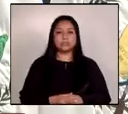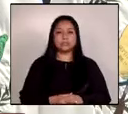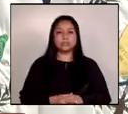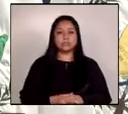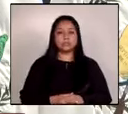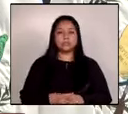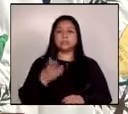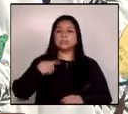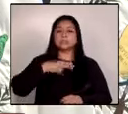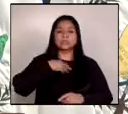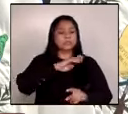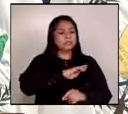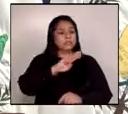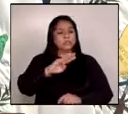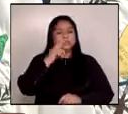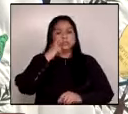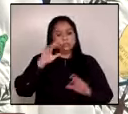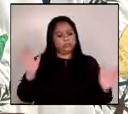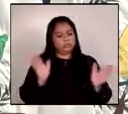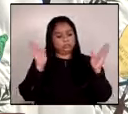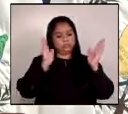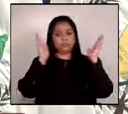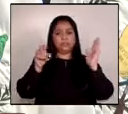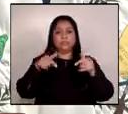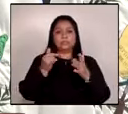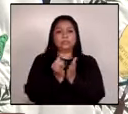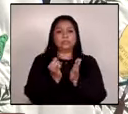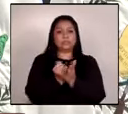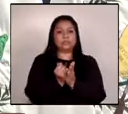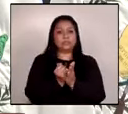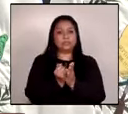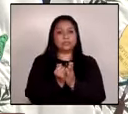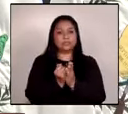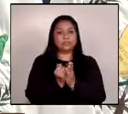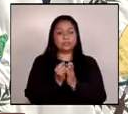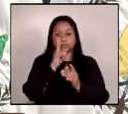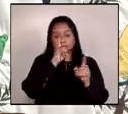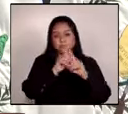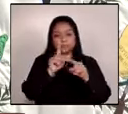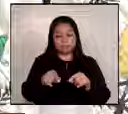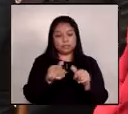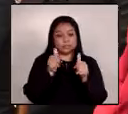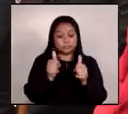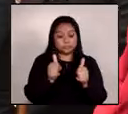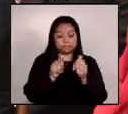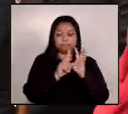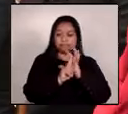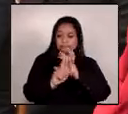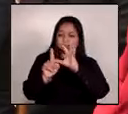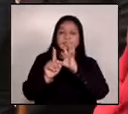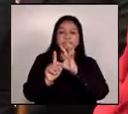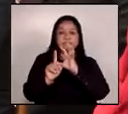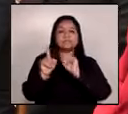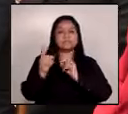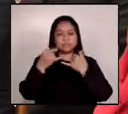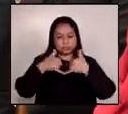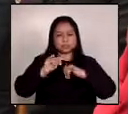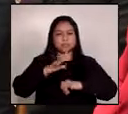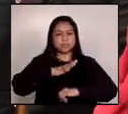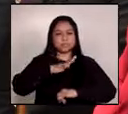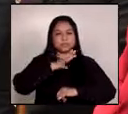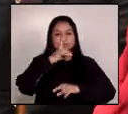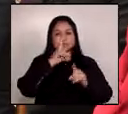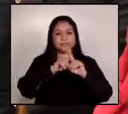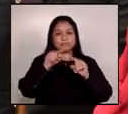Nuestra misión es rescatar las instituciones y los buenos liderazgos que todavía existen en